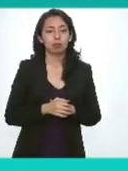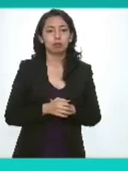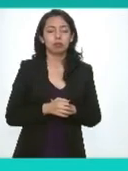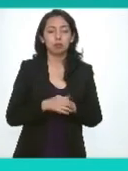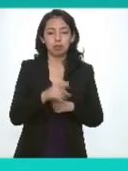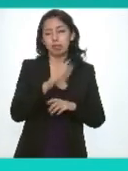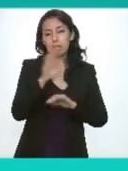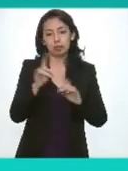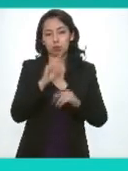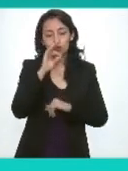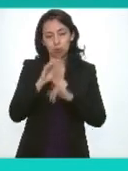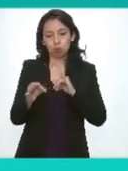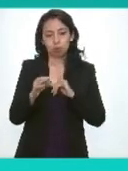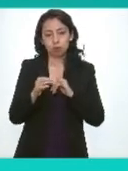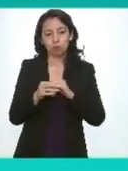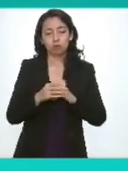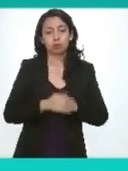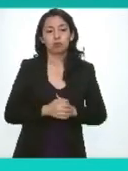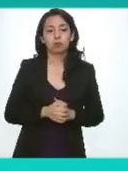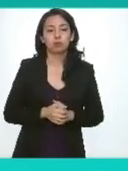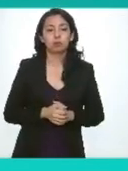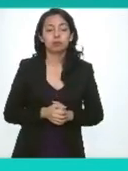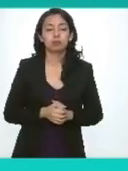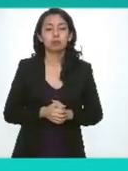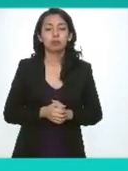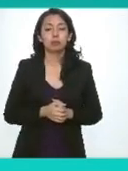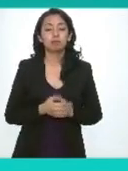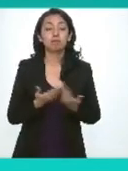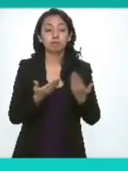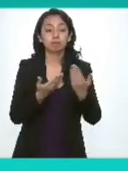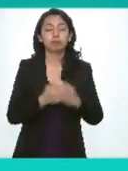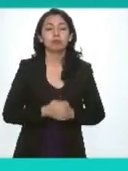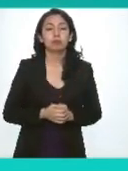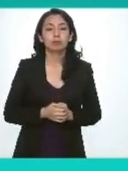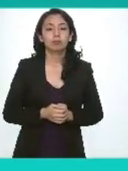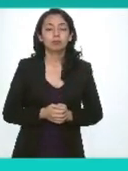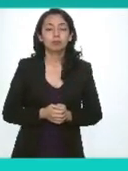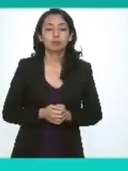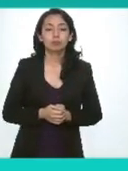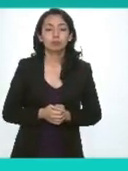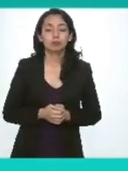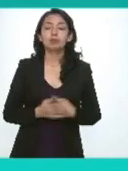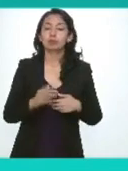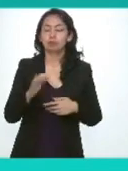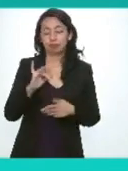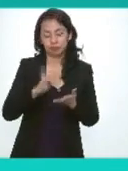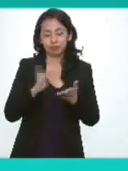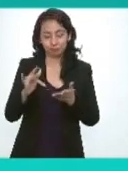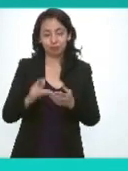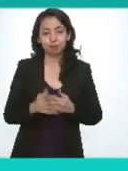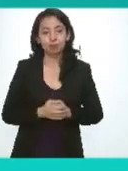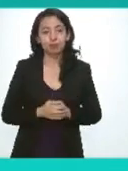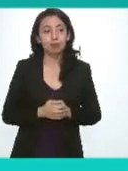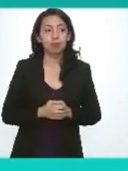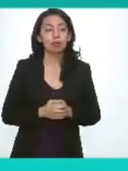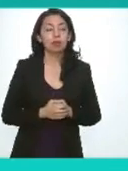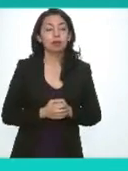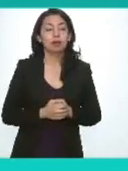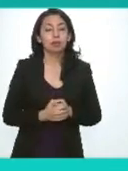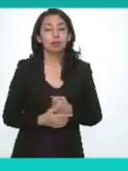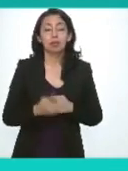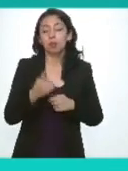comisionado Parra y con esto estaríamos finalizando las intervenciones adelante comisionado si pues muchas gracias principalmente